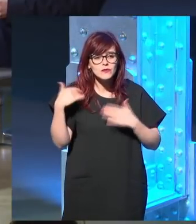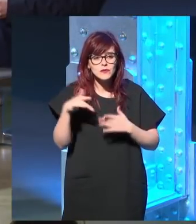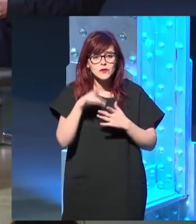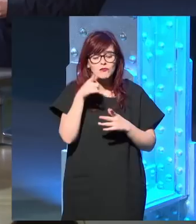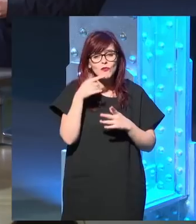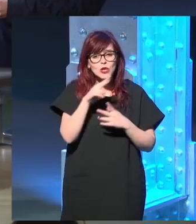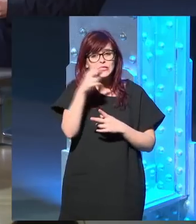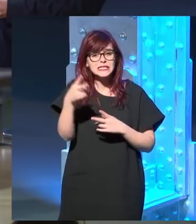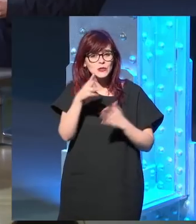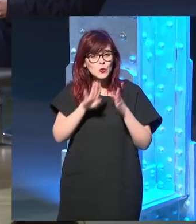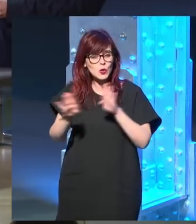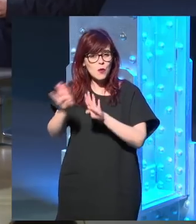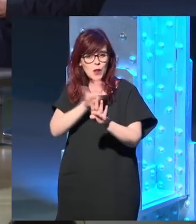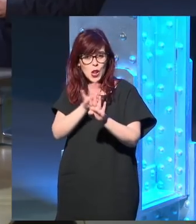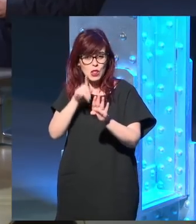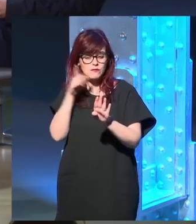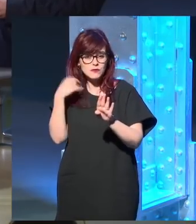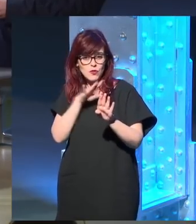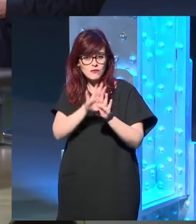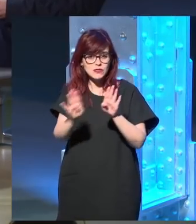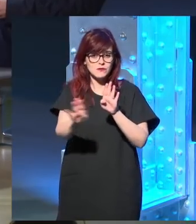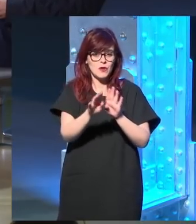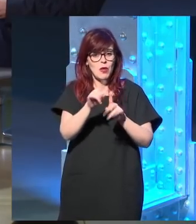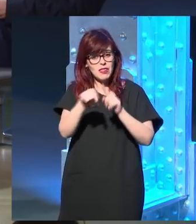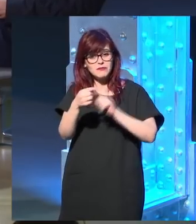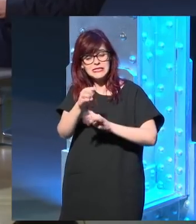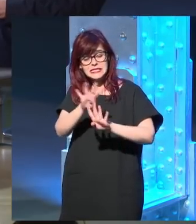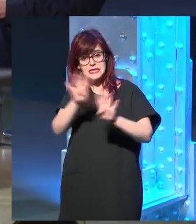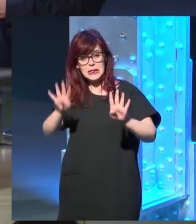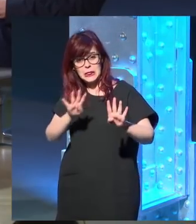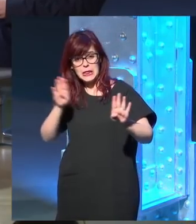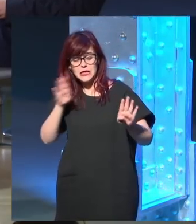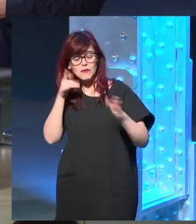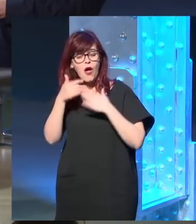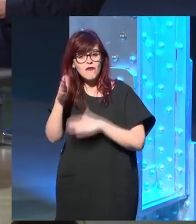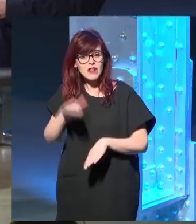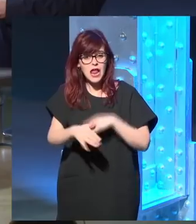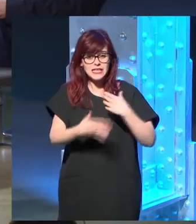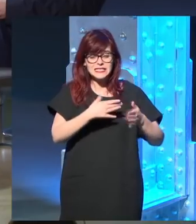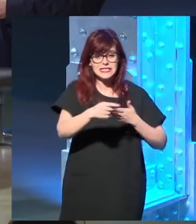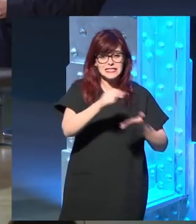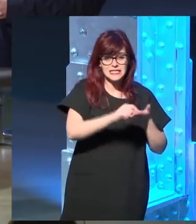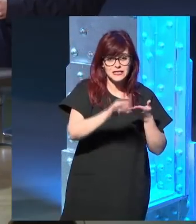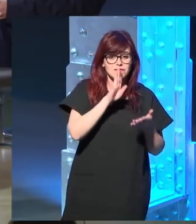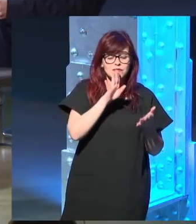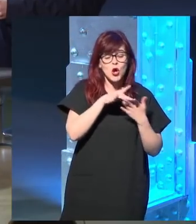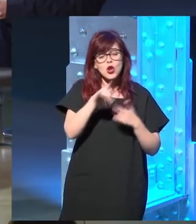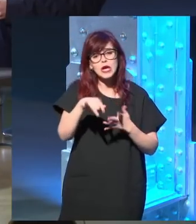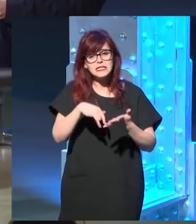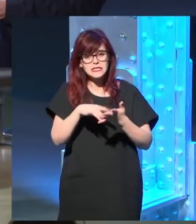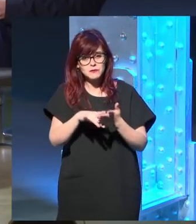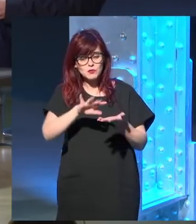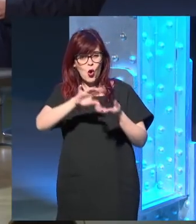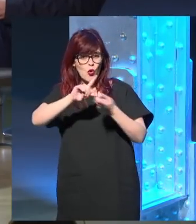plano, que después él se encargó de ponerlo en un tercer plano, o que no las escribía a sino que se las hacía escribir a sus ghost